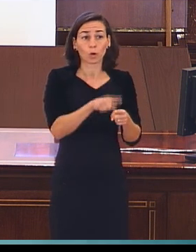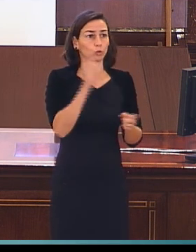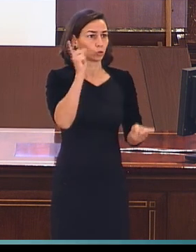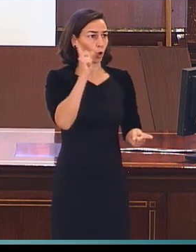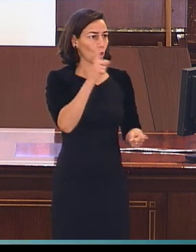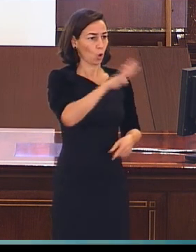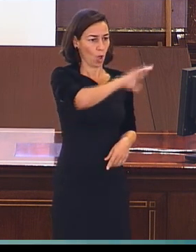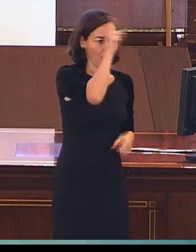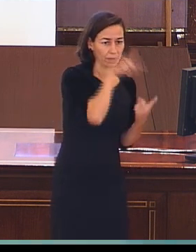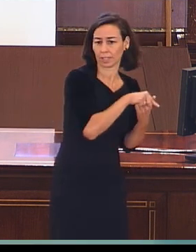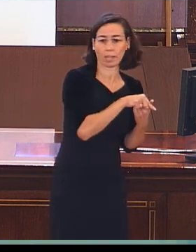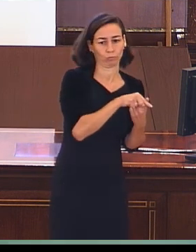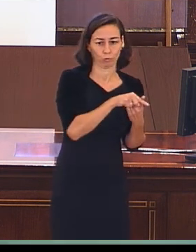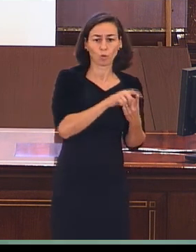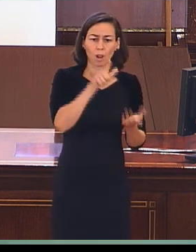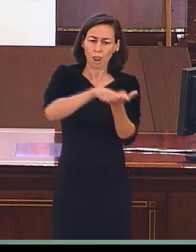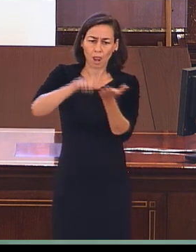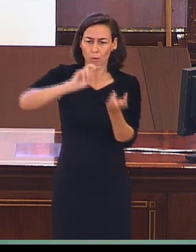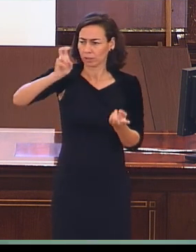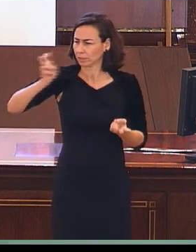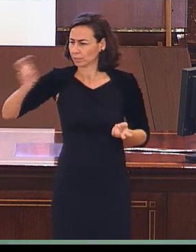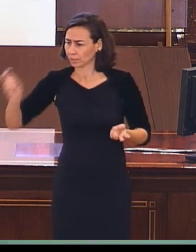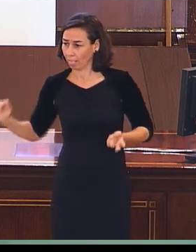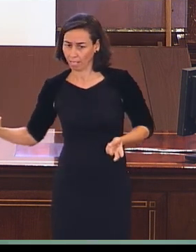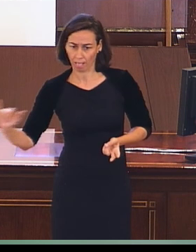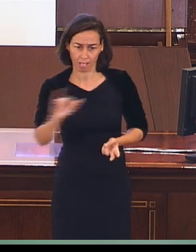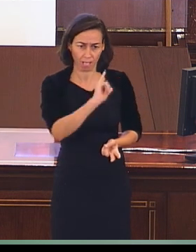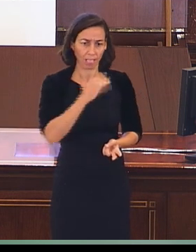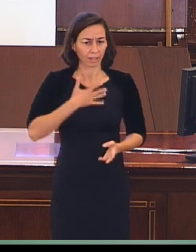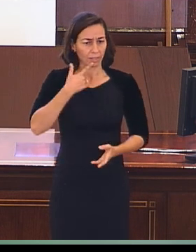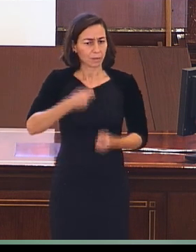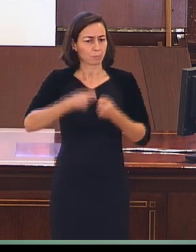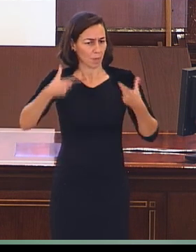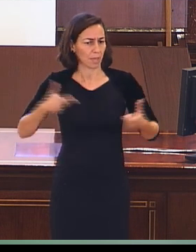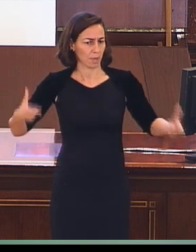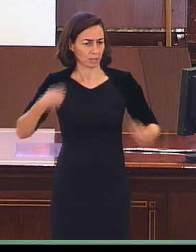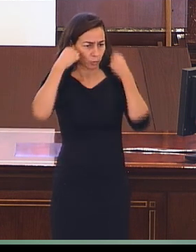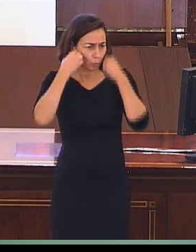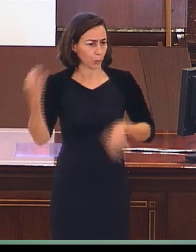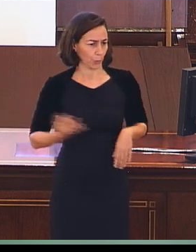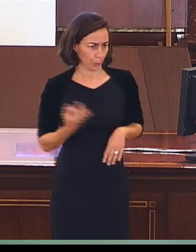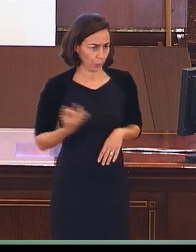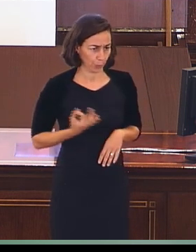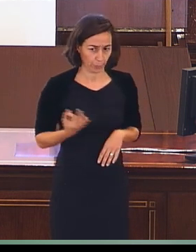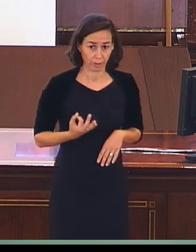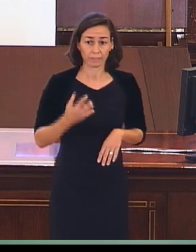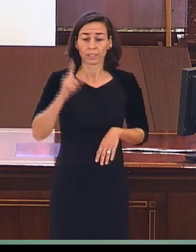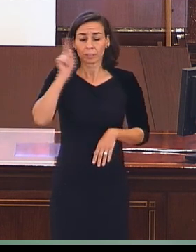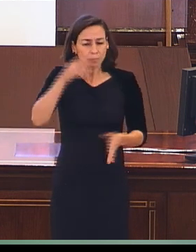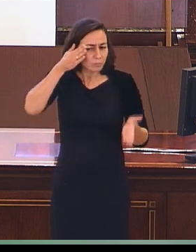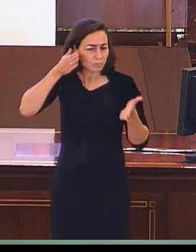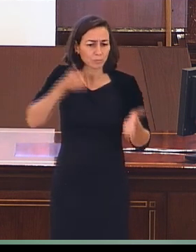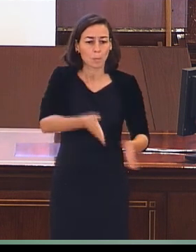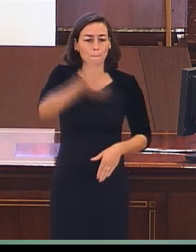americana, hasta más de 40. Sin embargo, se sigue dando que muchos estudios se entran en las